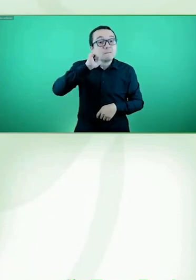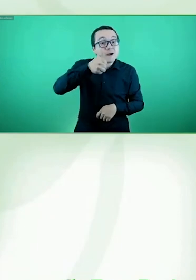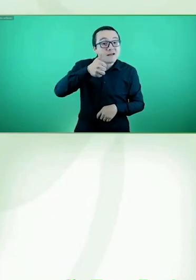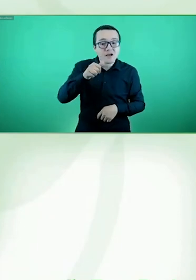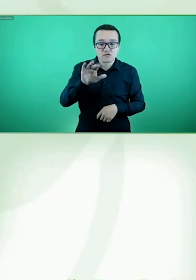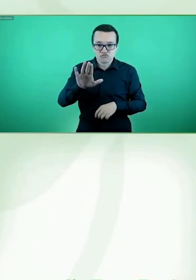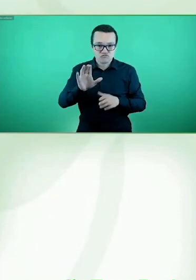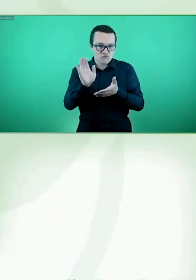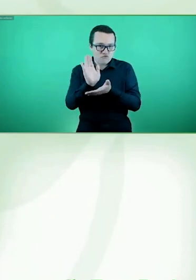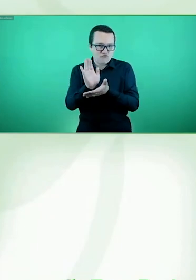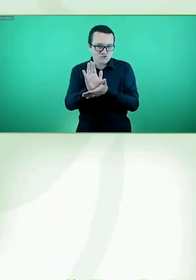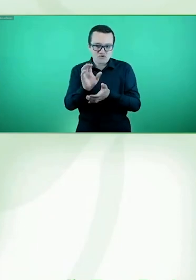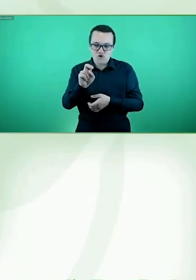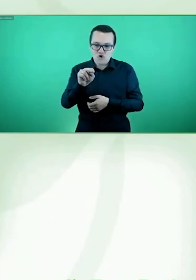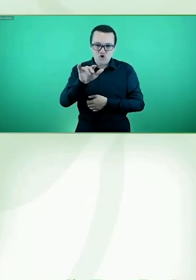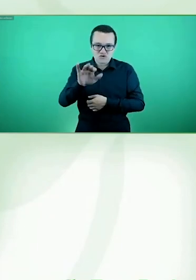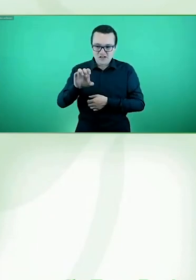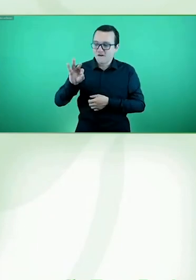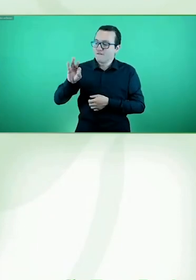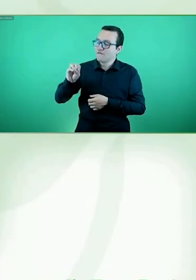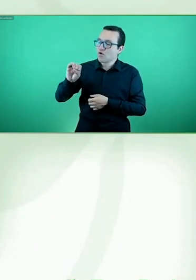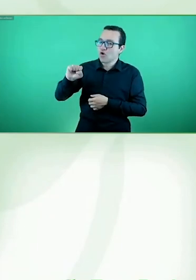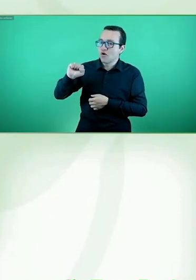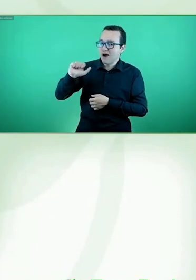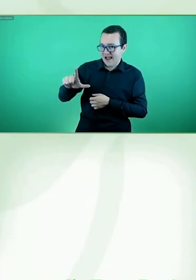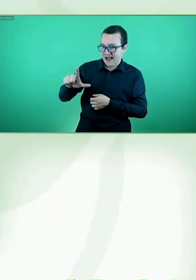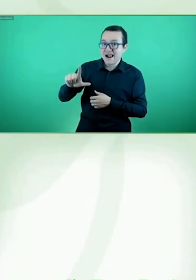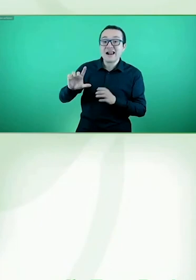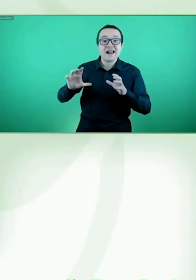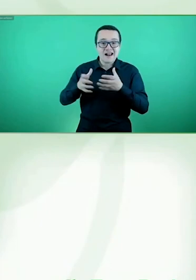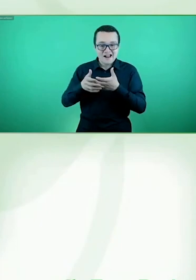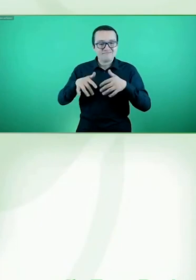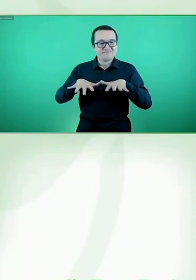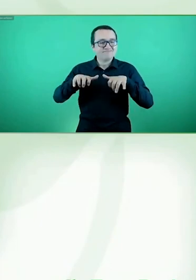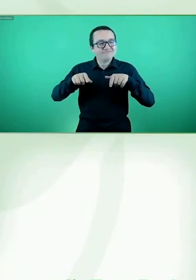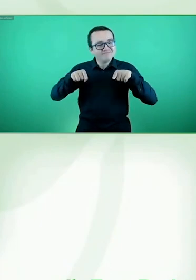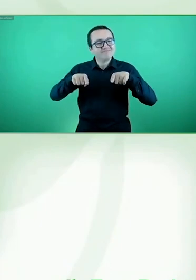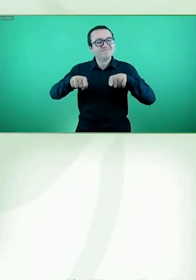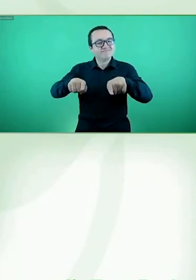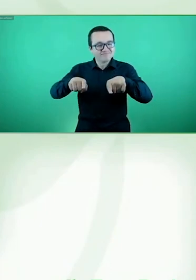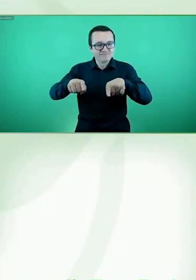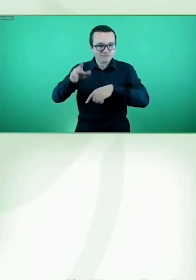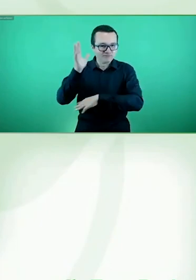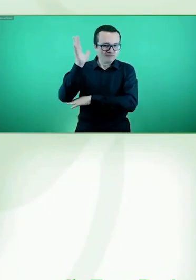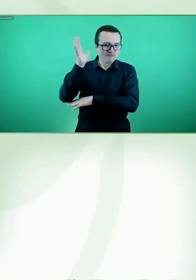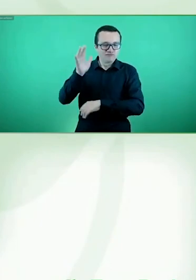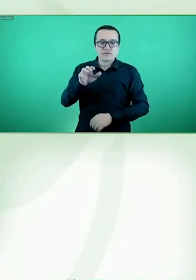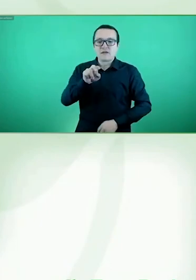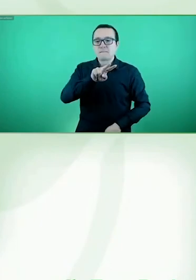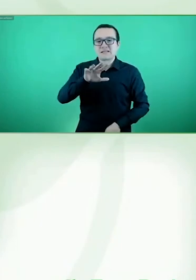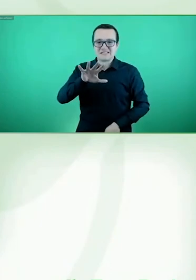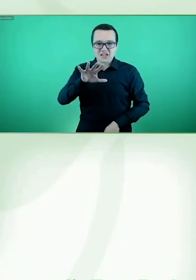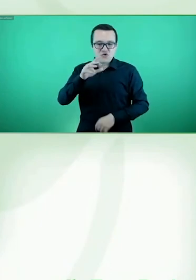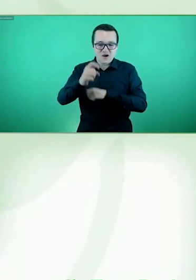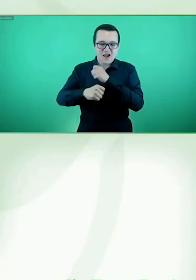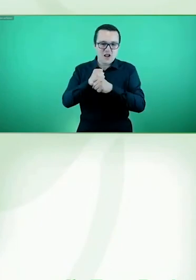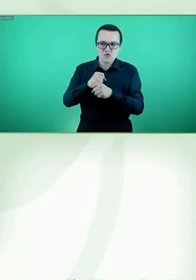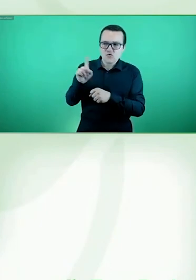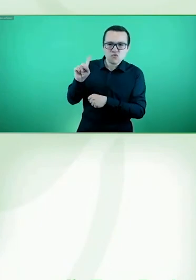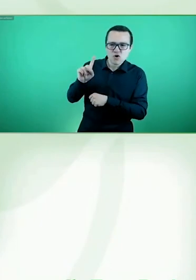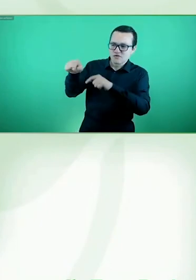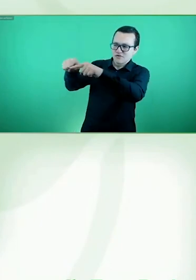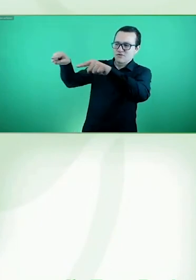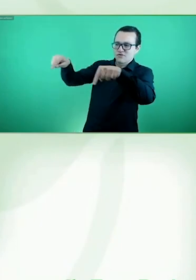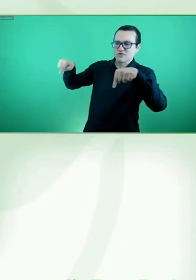Latina va a realizar una sesión especial por su 25 aniversario en la sala Mozart a las 11 de la mañana. Y, por supuesto, que